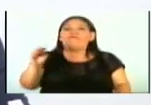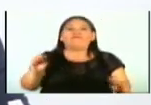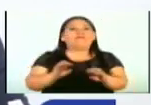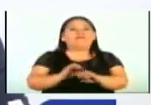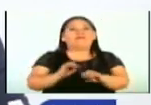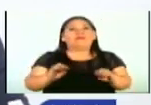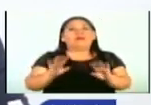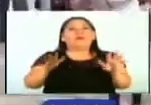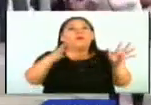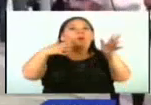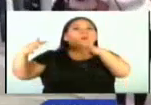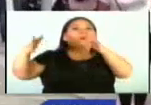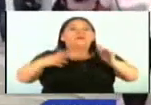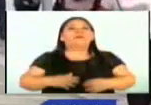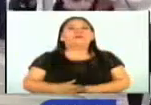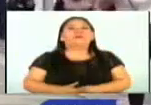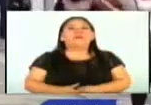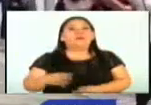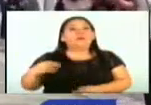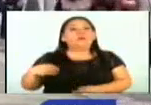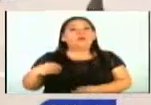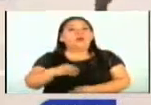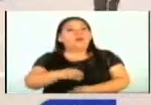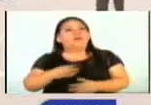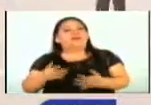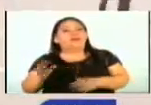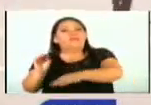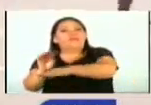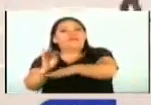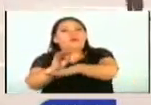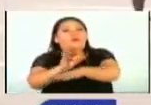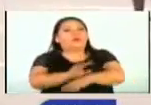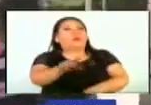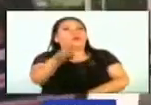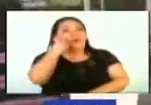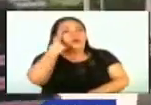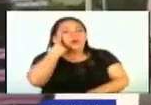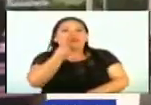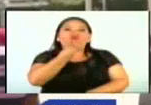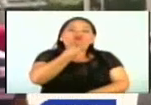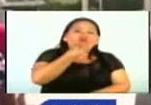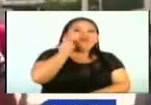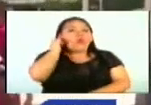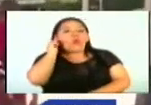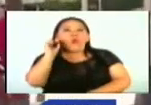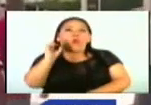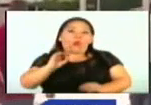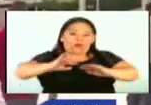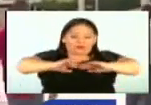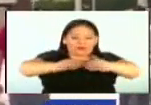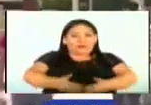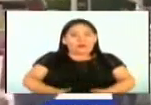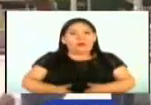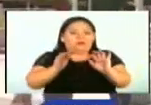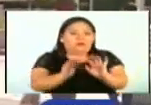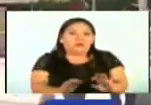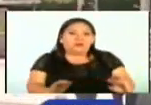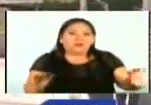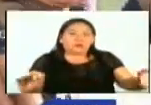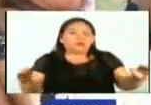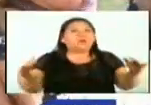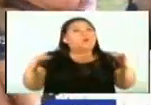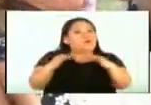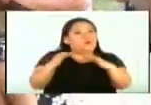al aire libre. Los médicos recomiendan tener mayor precaución con adultos mayores, niños y mujeres embarazadas, que también son